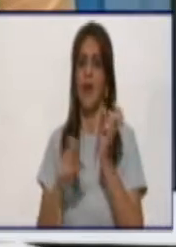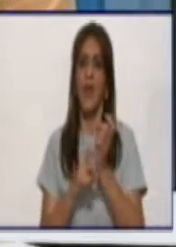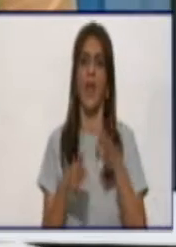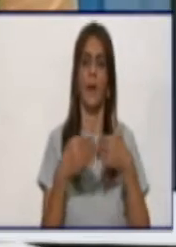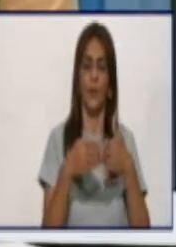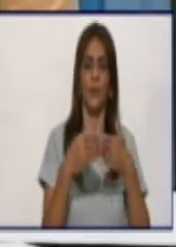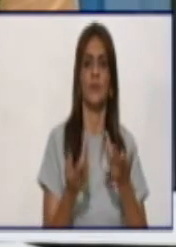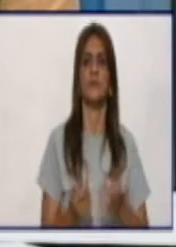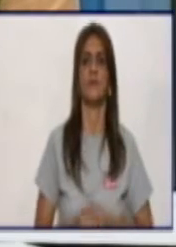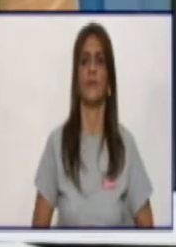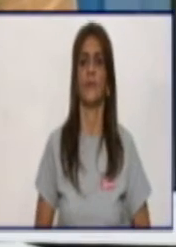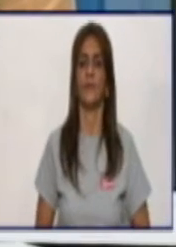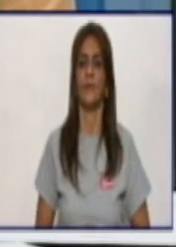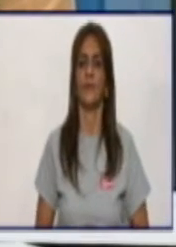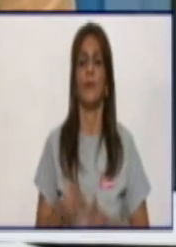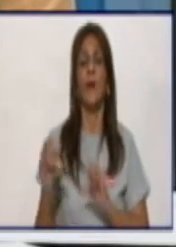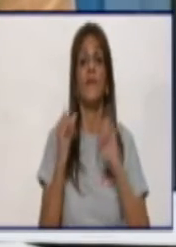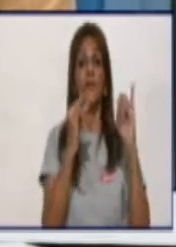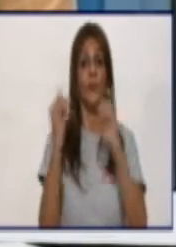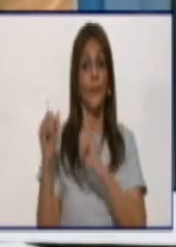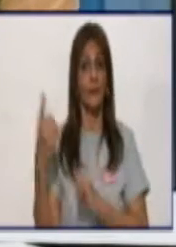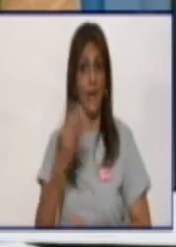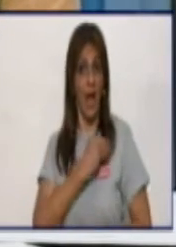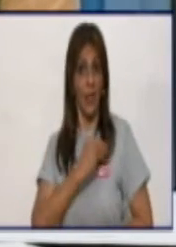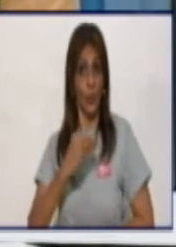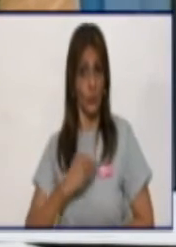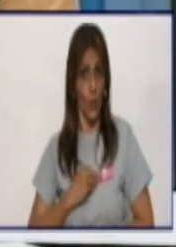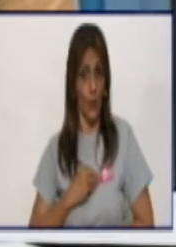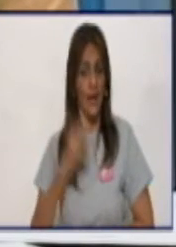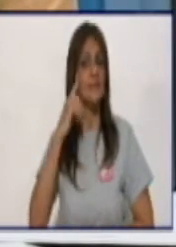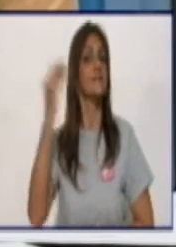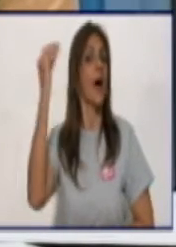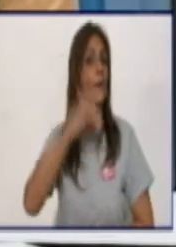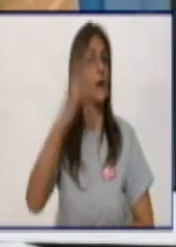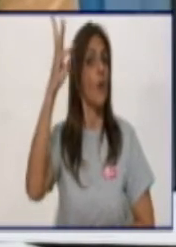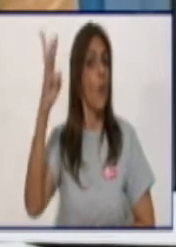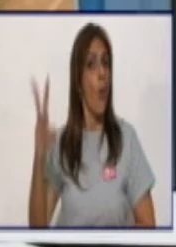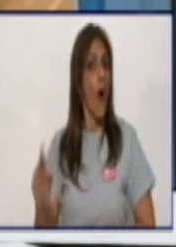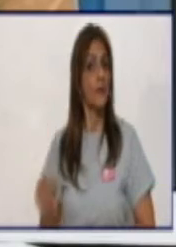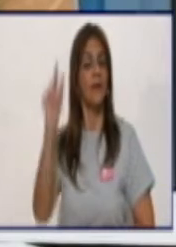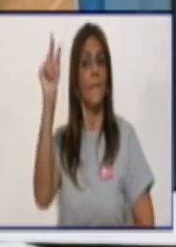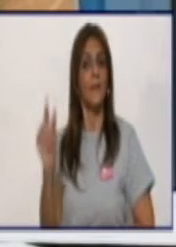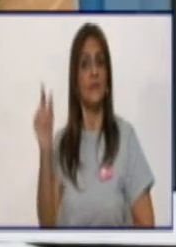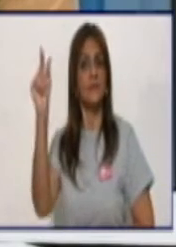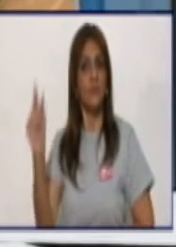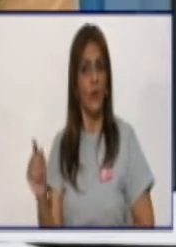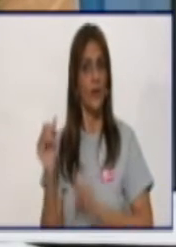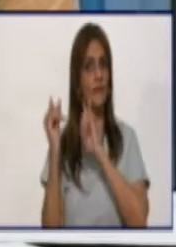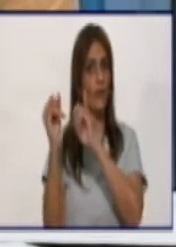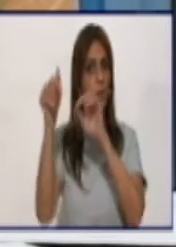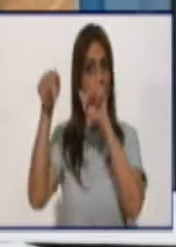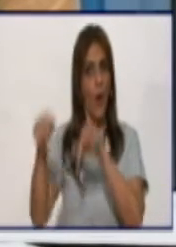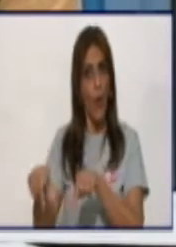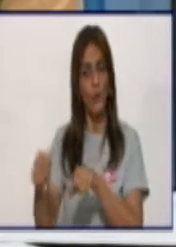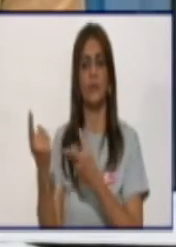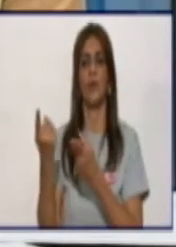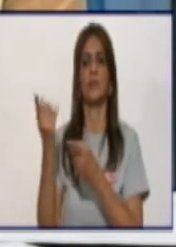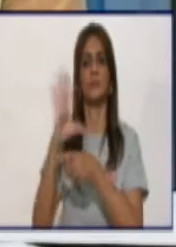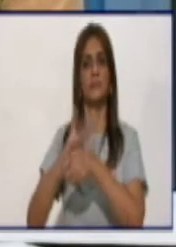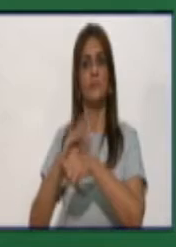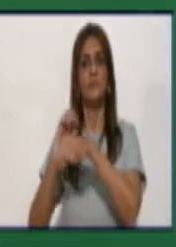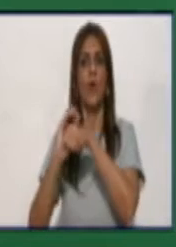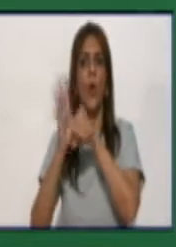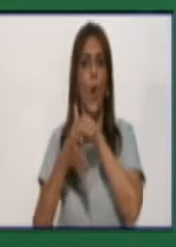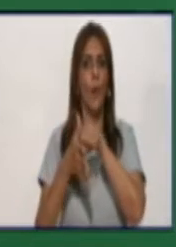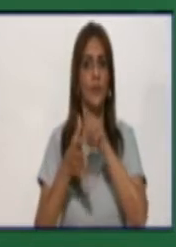de Granma. Para conocer el parte del día, ¿cuántos casos positivos se reportan en Granma en las últimas 24 horas? Doctora, buenas tardes.